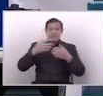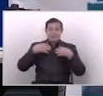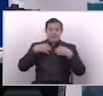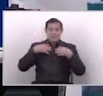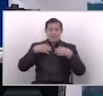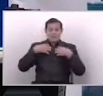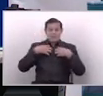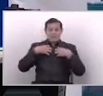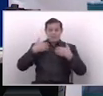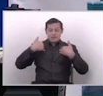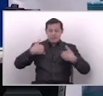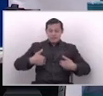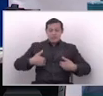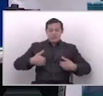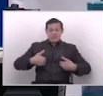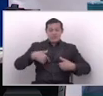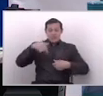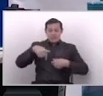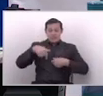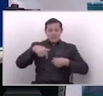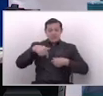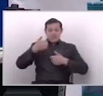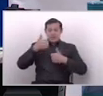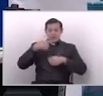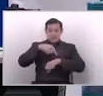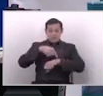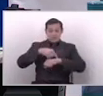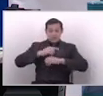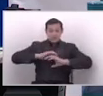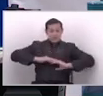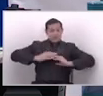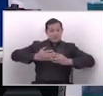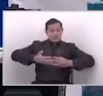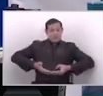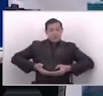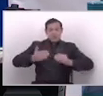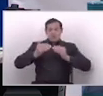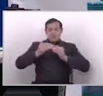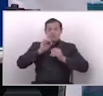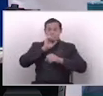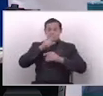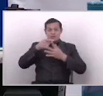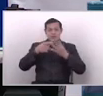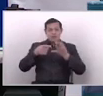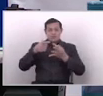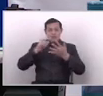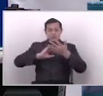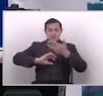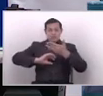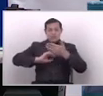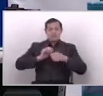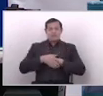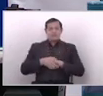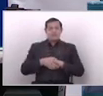vidas, humanas, en este caso, desde el instante, de la concepción, tal y como lo dice, nuestra constitución,